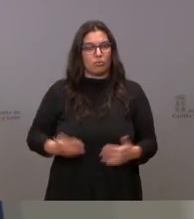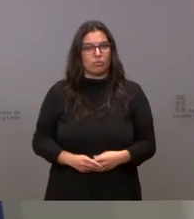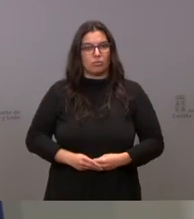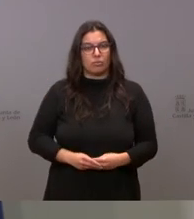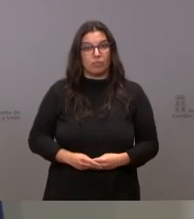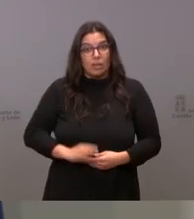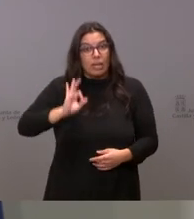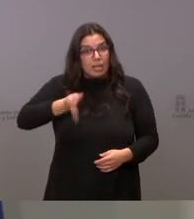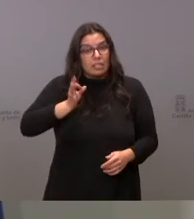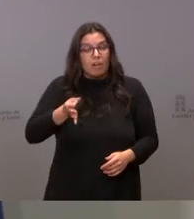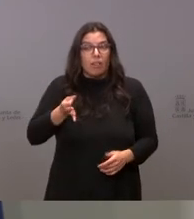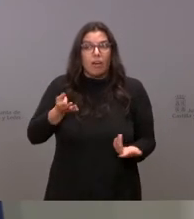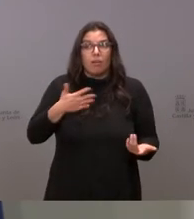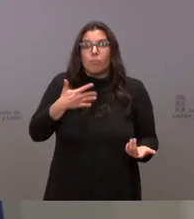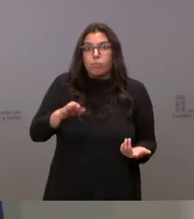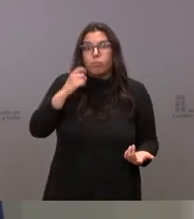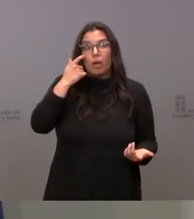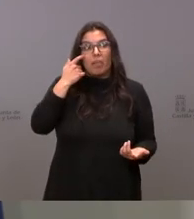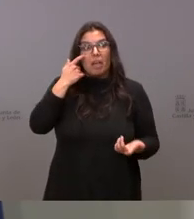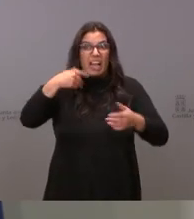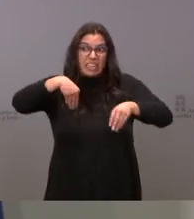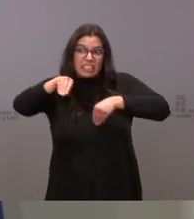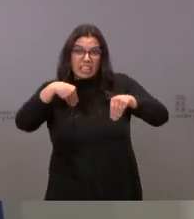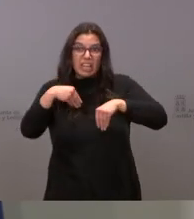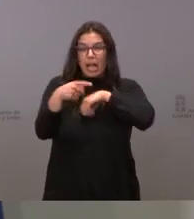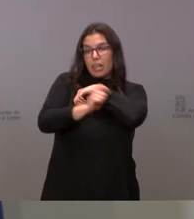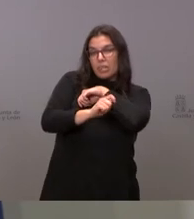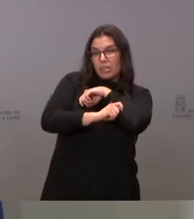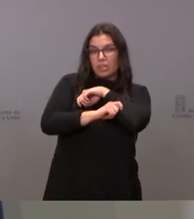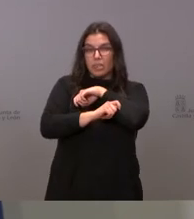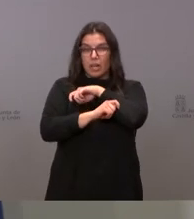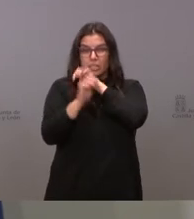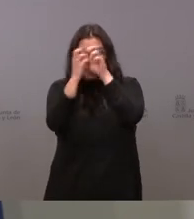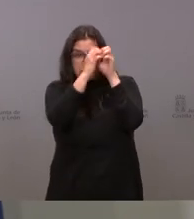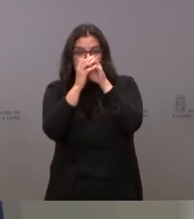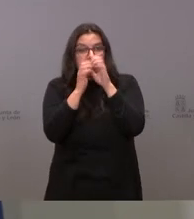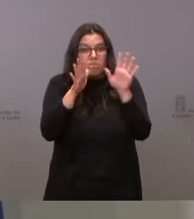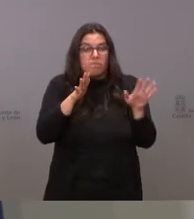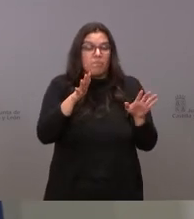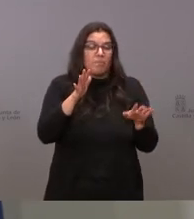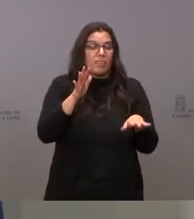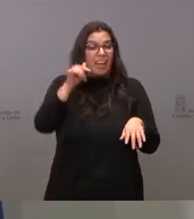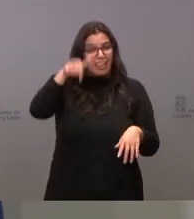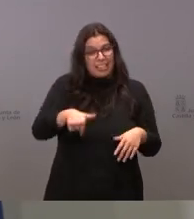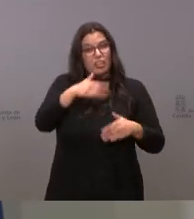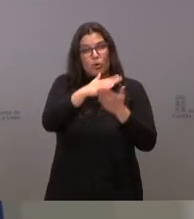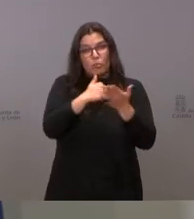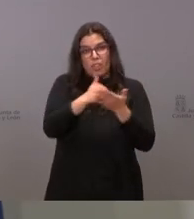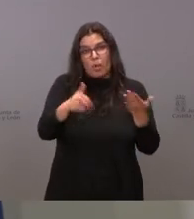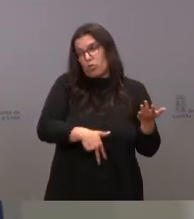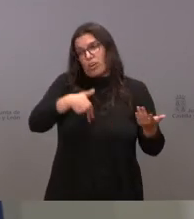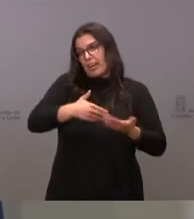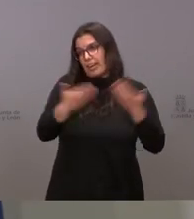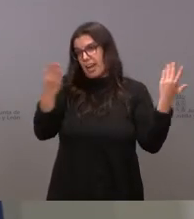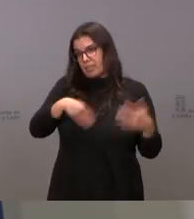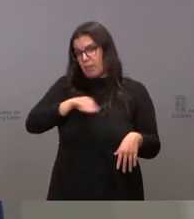es verdad que puede haber muchas estrategias y hay gente, siempre hay gente, o sea, es decirle que en esta comunidad como en general en la política